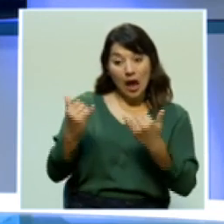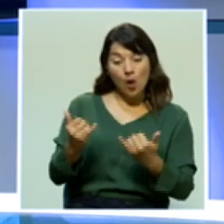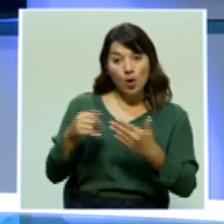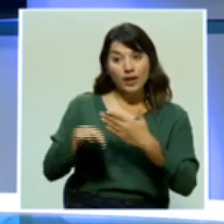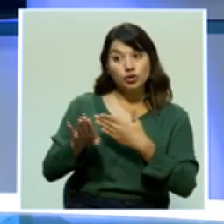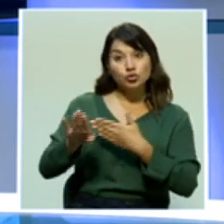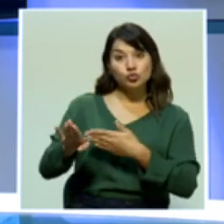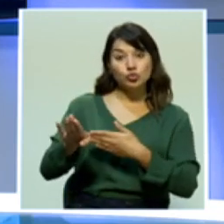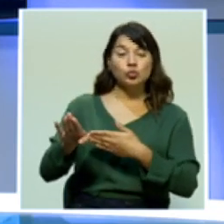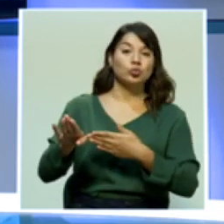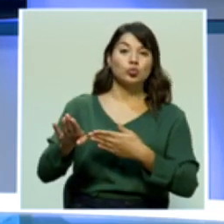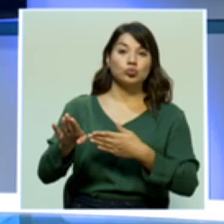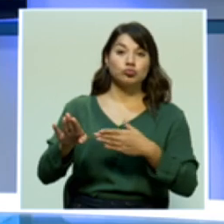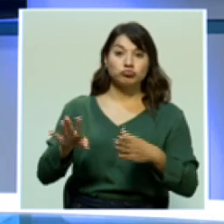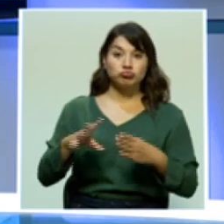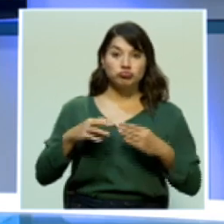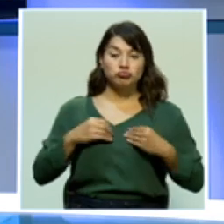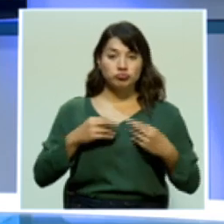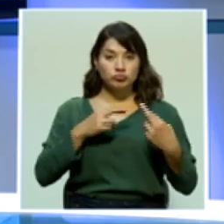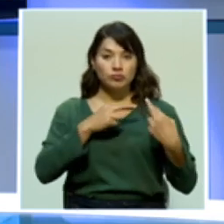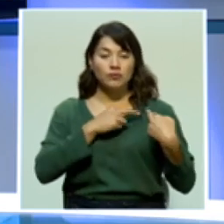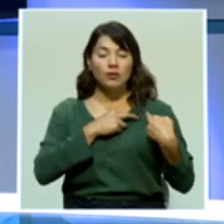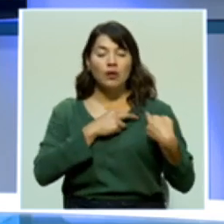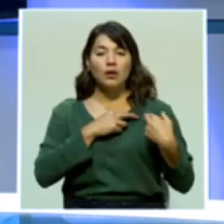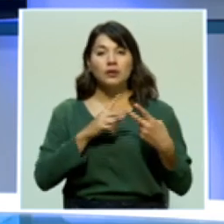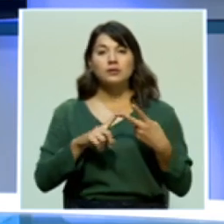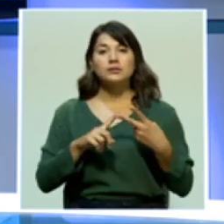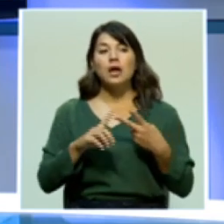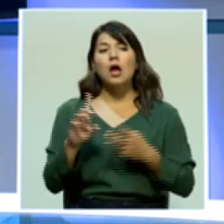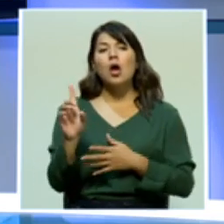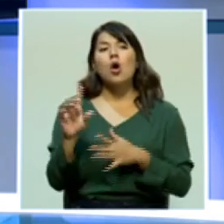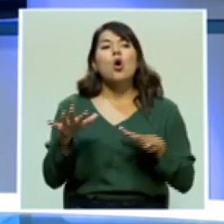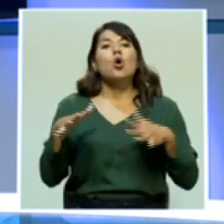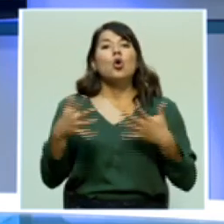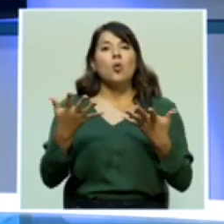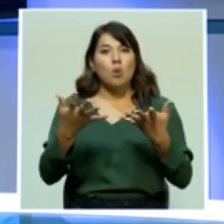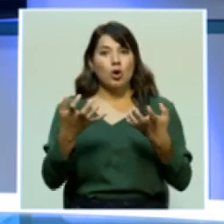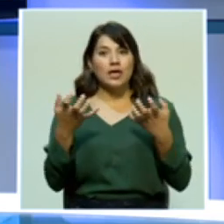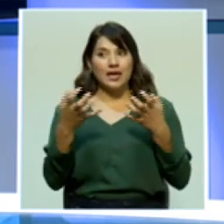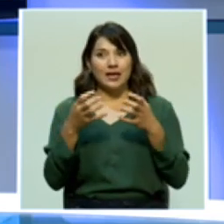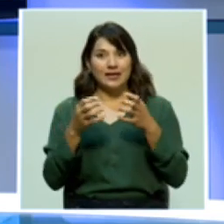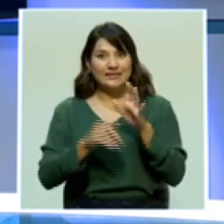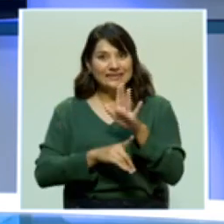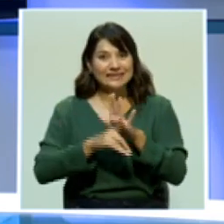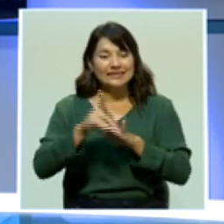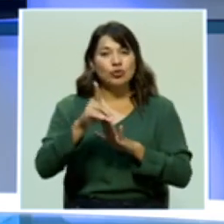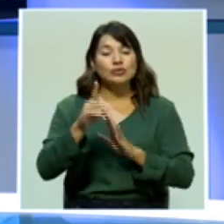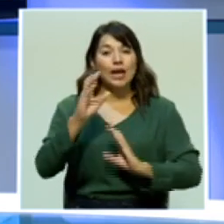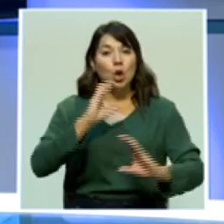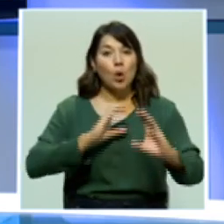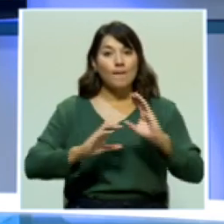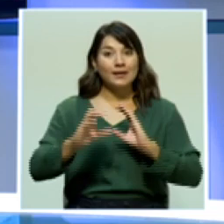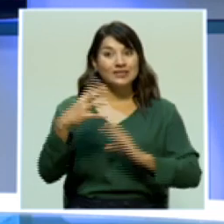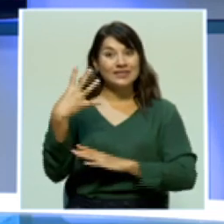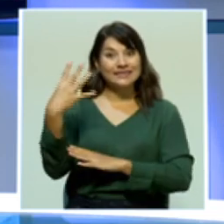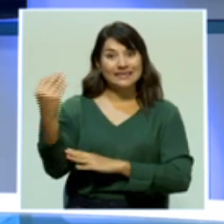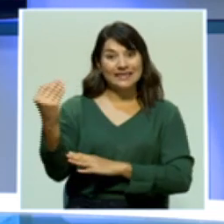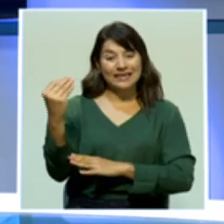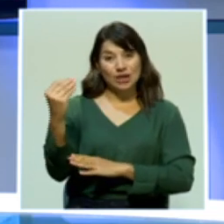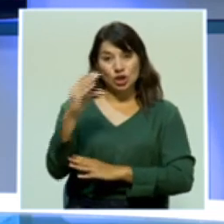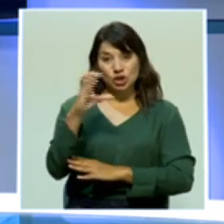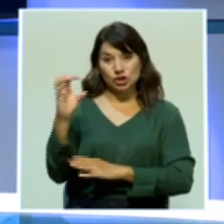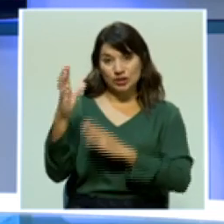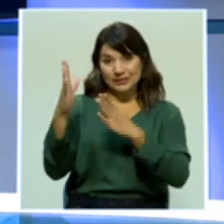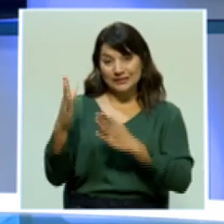gestión? ¿A cuáles mercados quiere expandir el comercio exterior costarricense? La periodista Rita